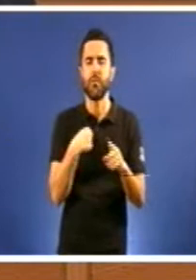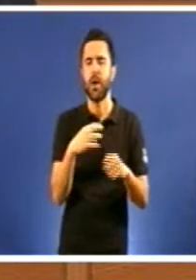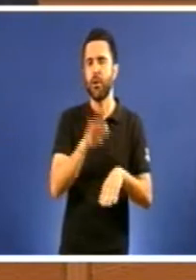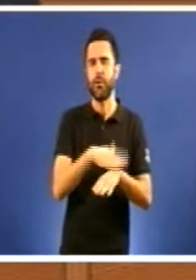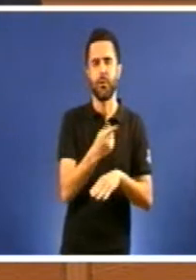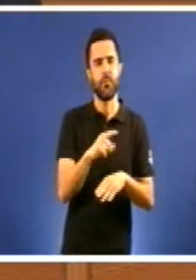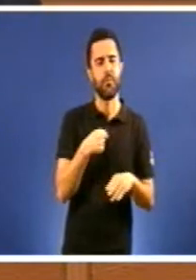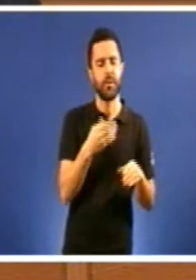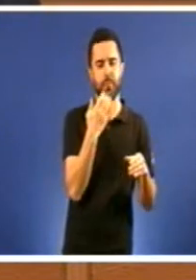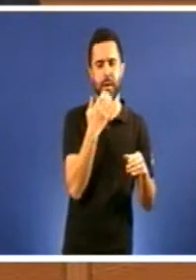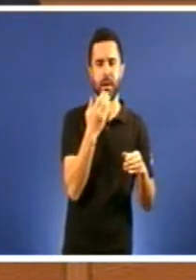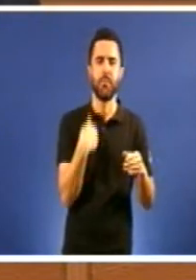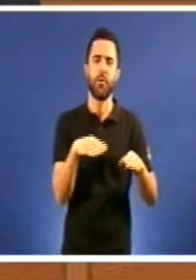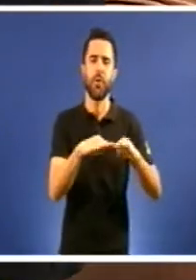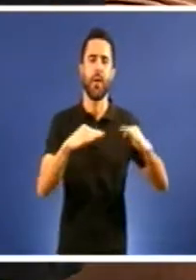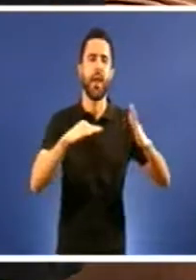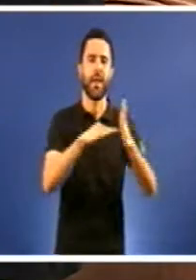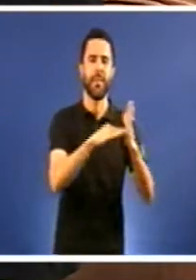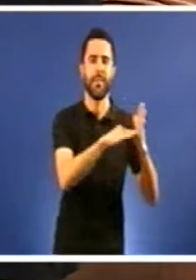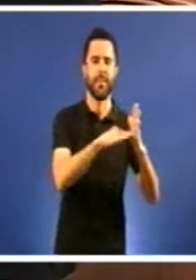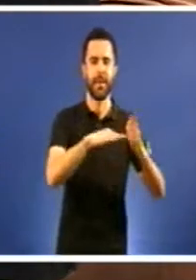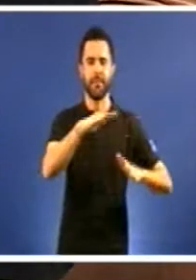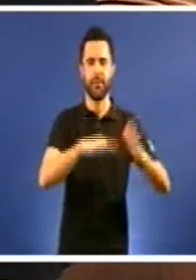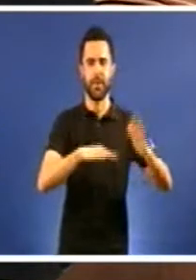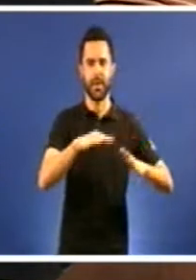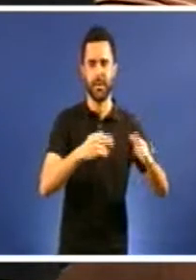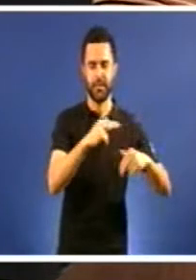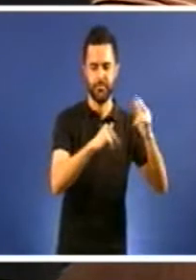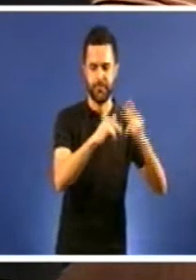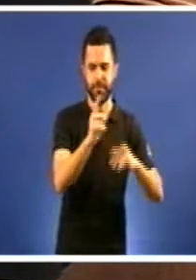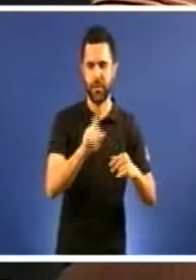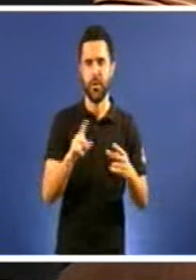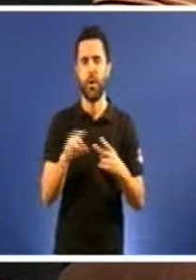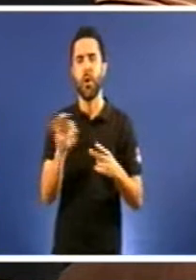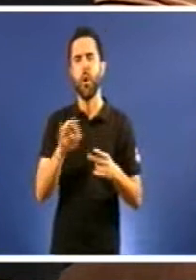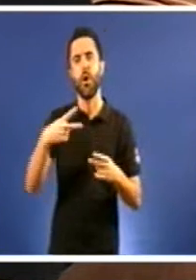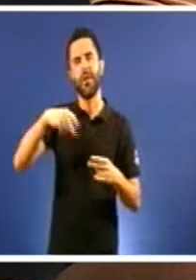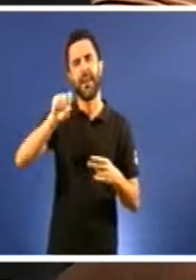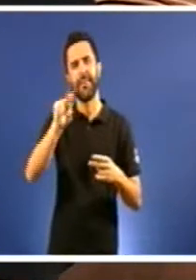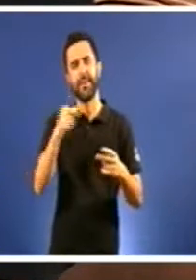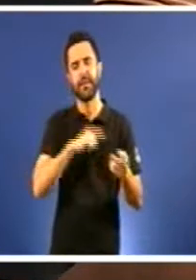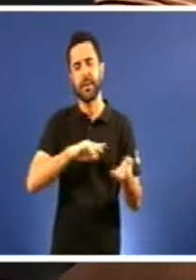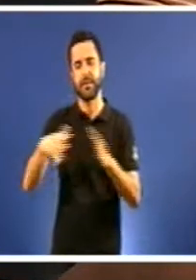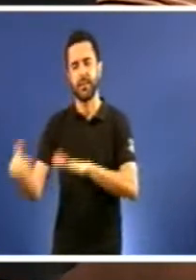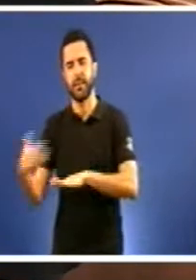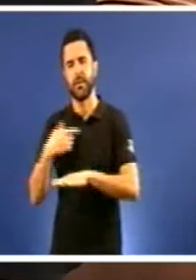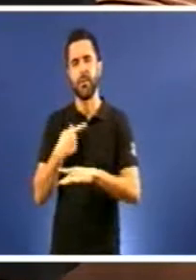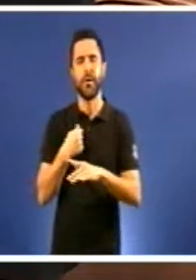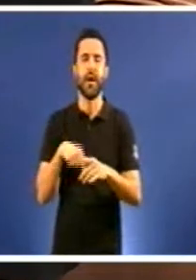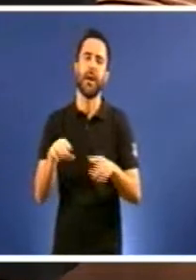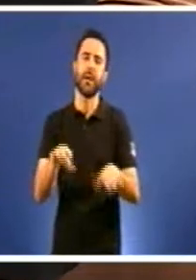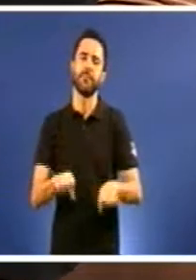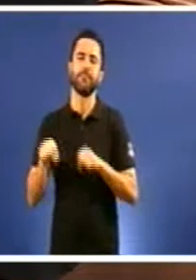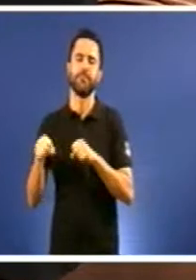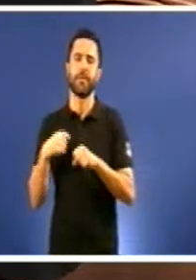Navantia pasase a depender do Ministerio de Defensa, en vez de aproveitar o fin do veto para recuperar o este leiro de